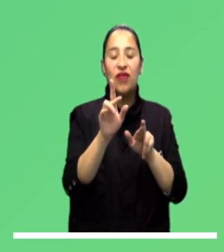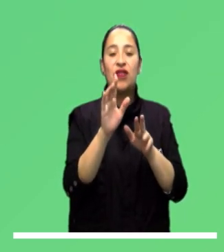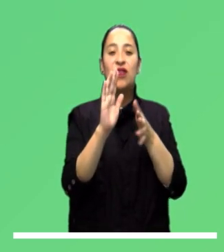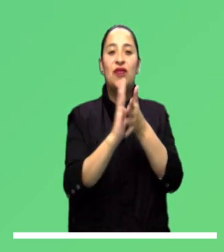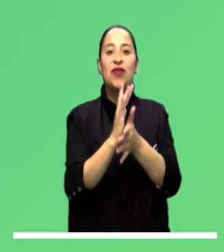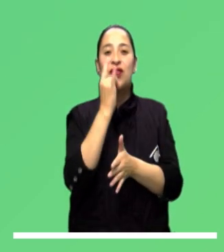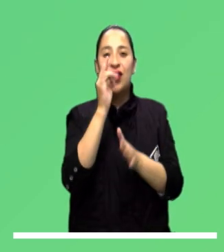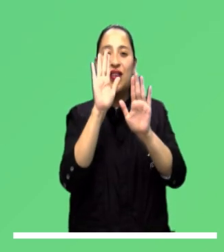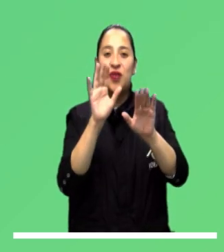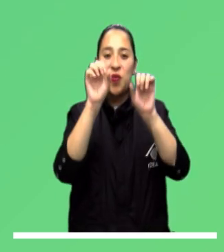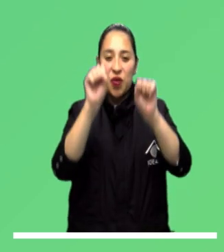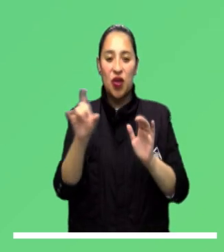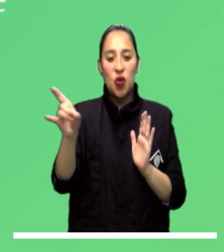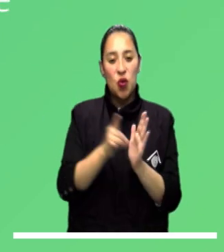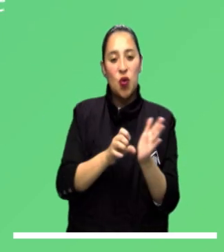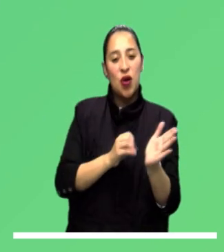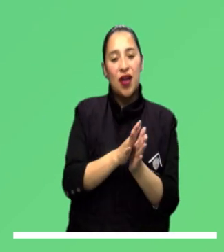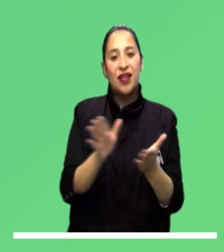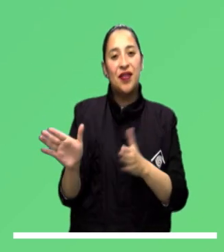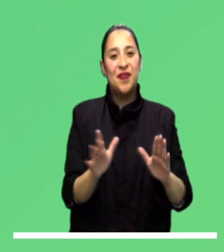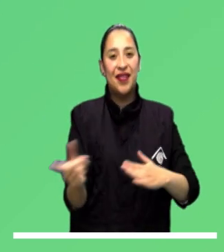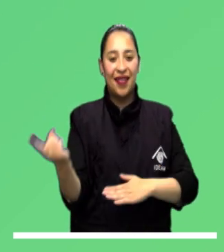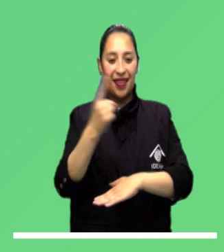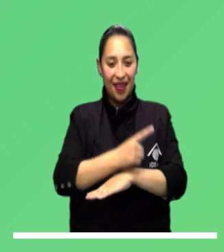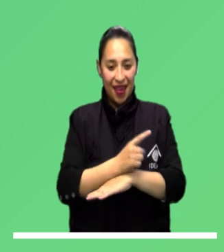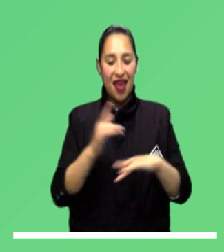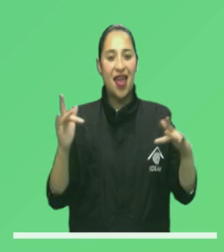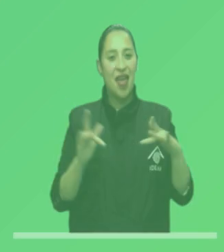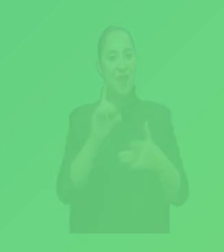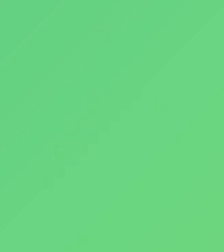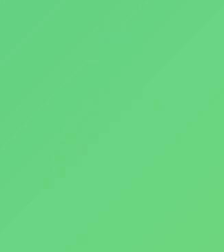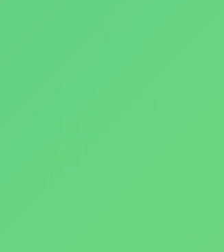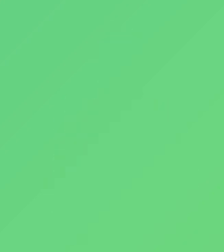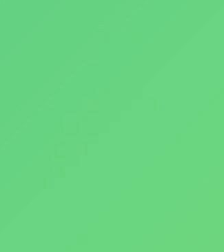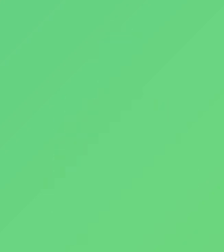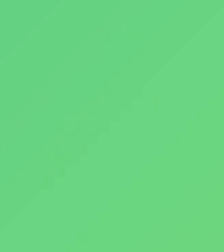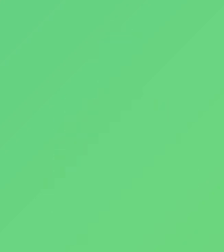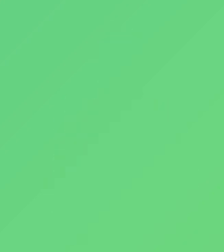interés. Descárguela gratis, planee su día y tome las mejores decisiones.